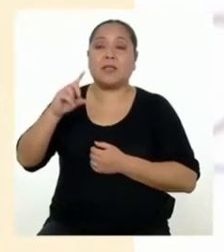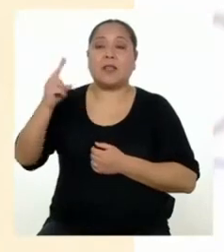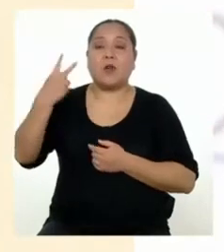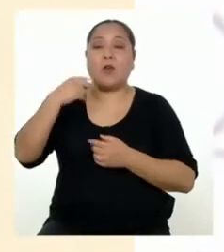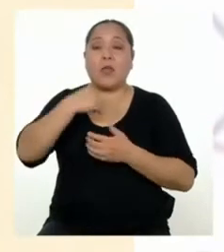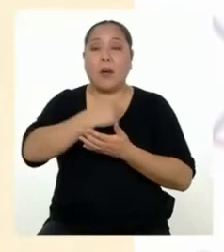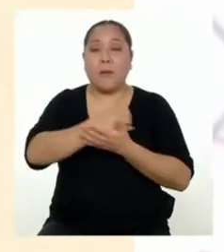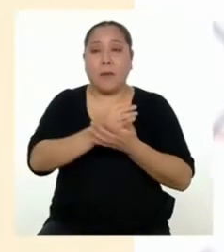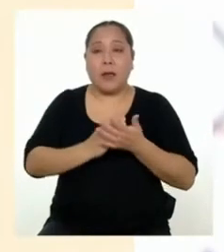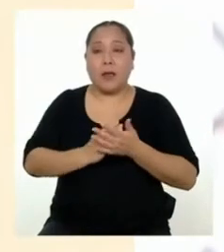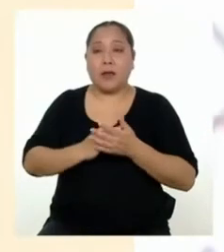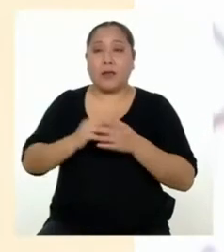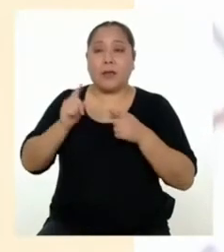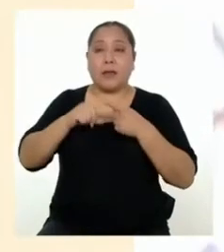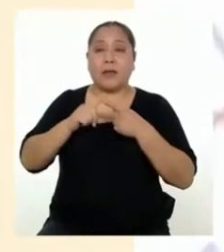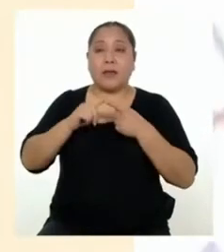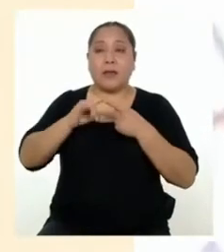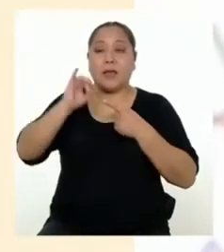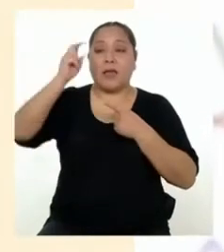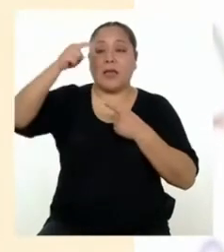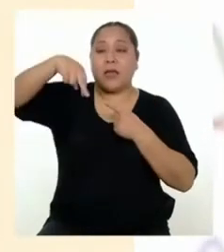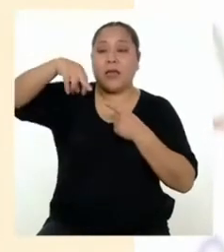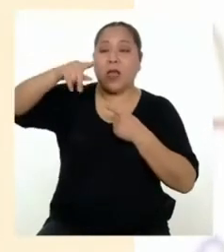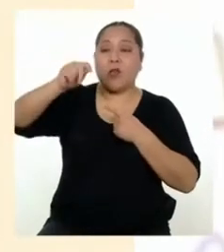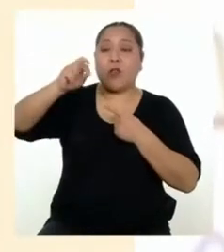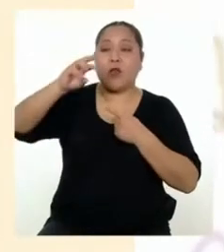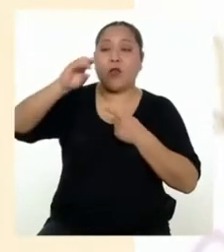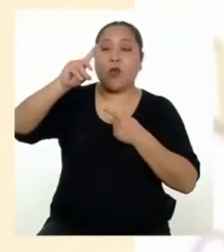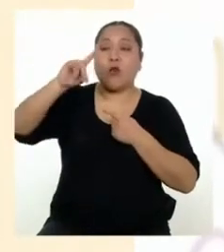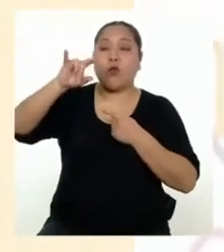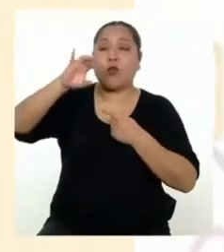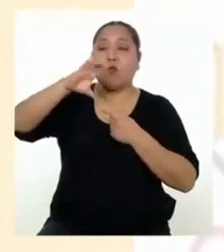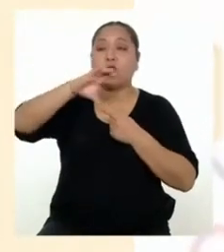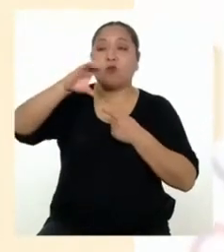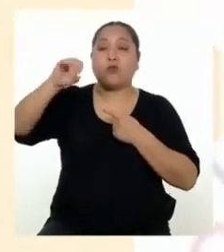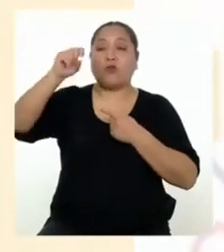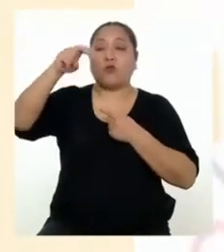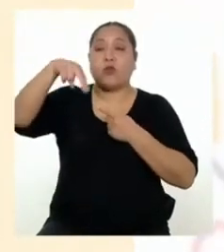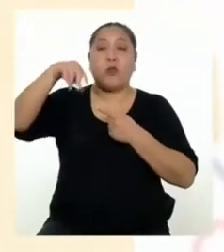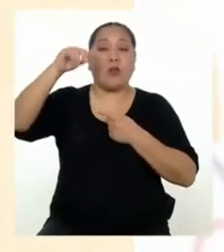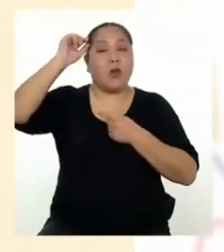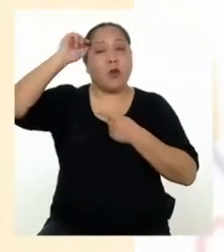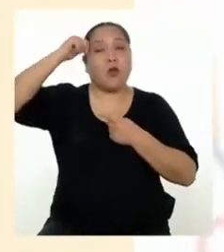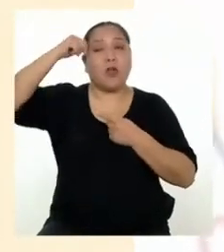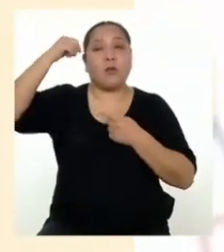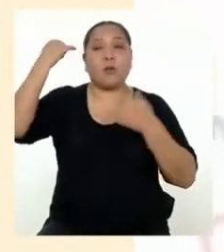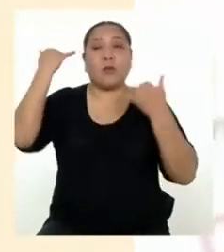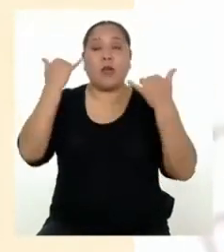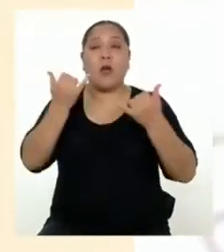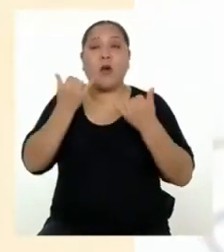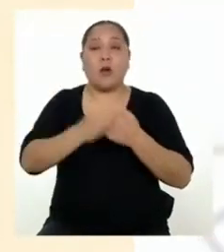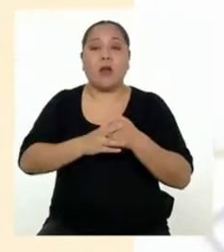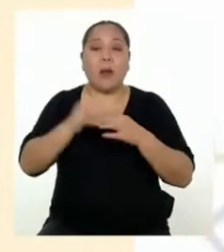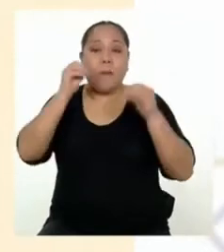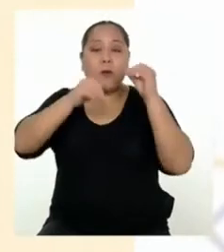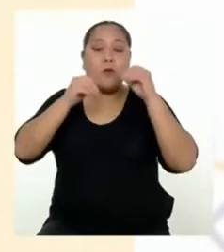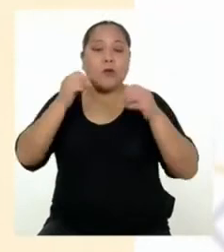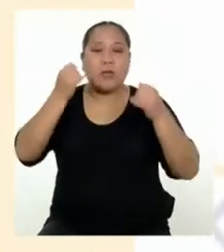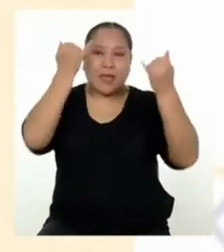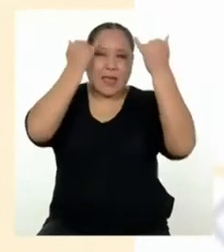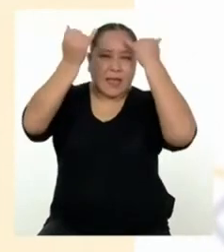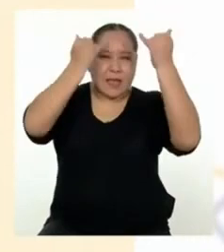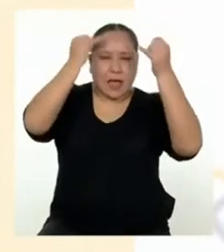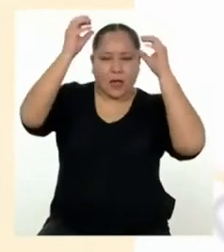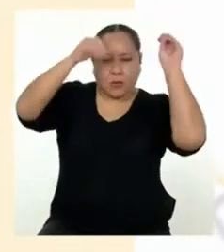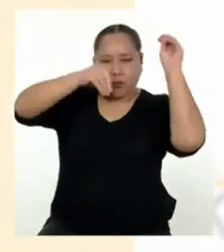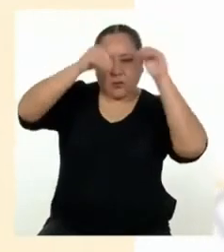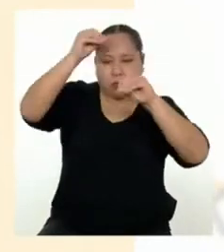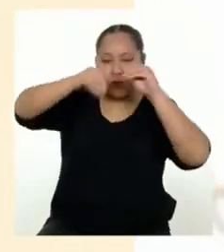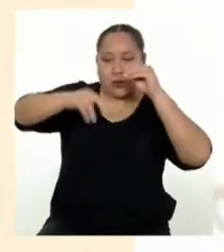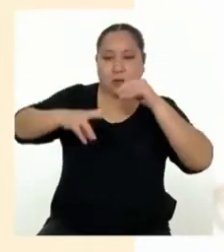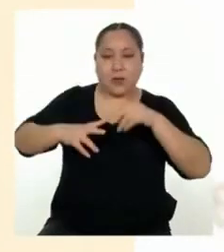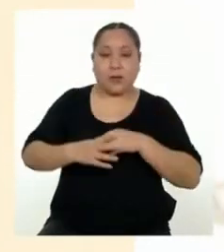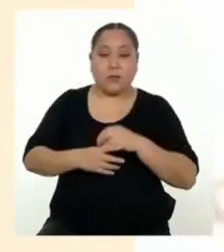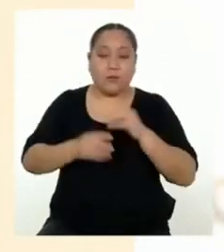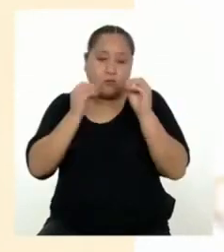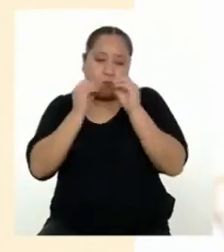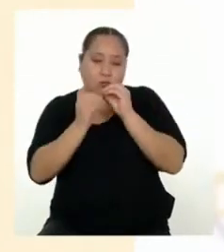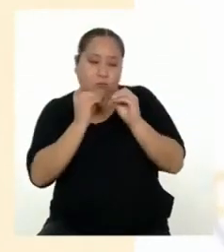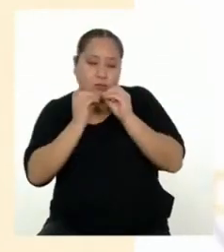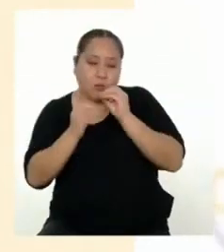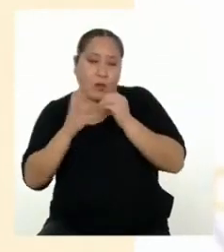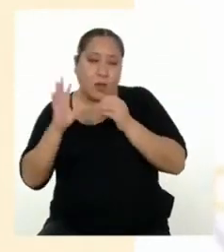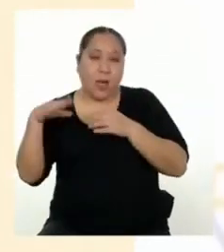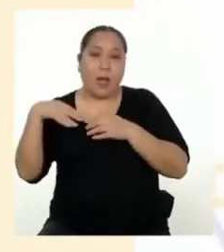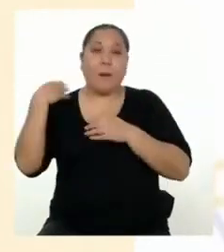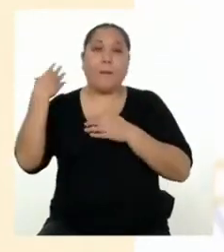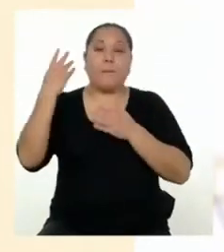establecer nuestra introducción o presentación. Recordemos que por ahora solo planteamos una lluvia de ideas. La redacción en sí la